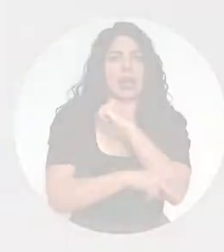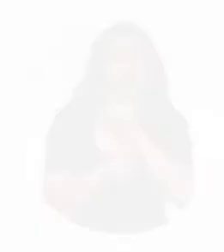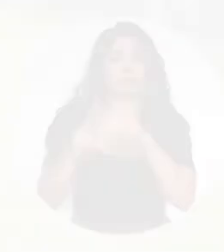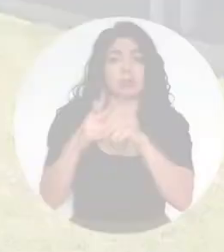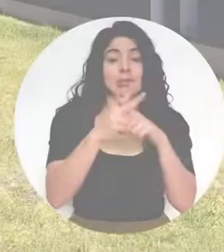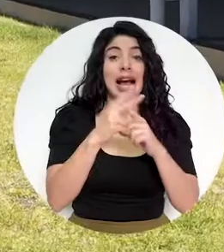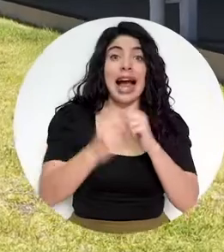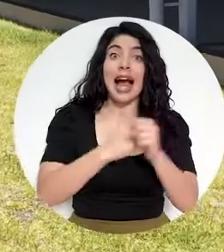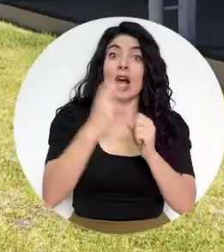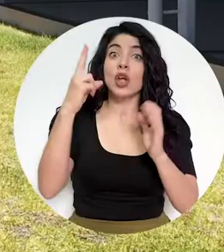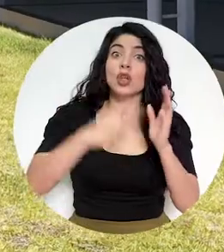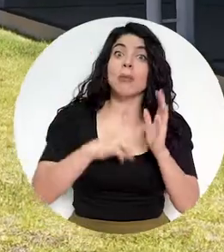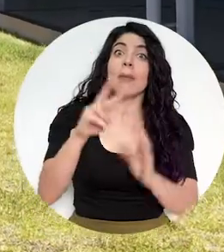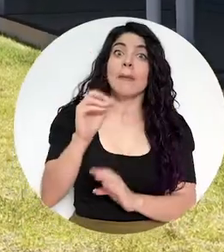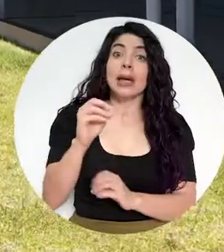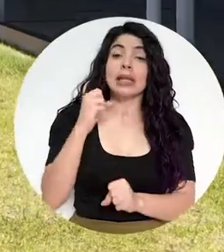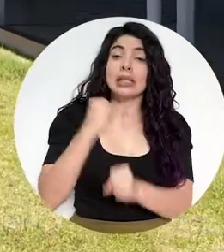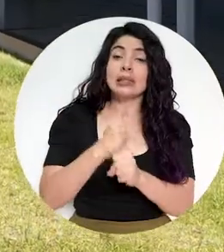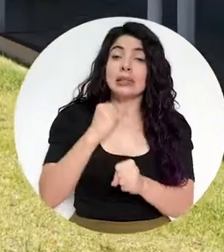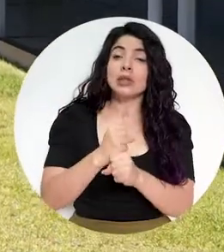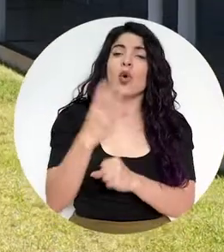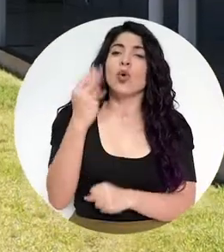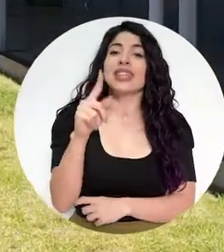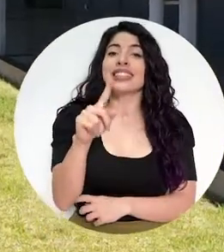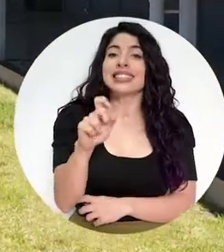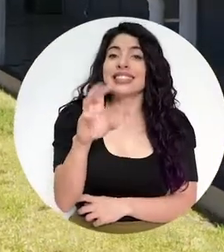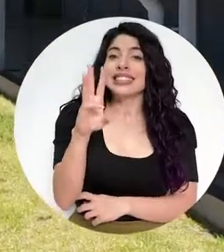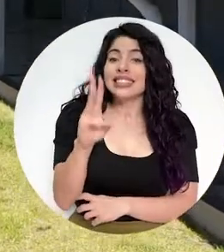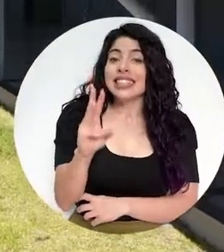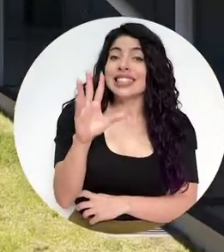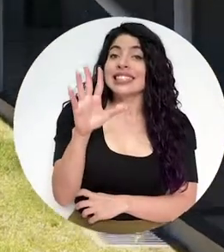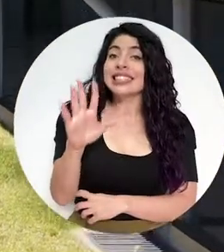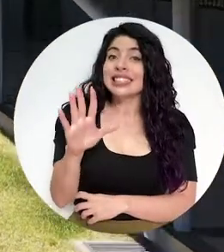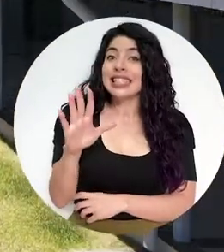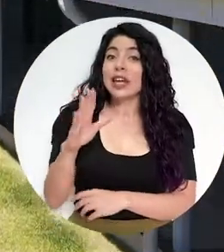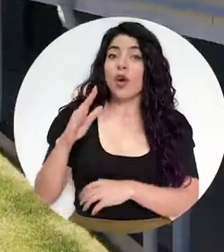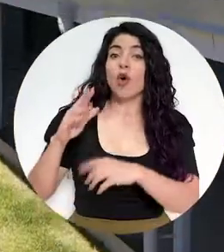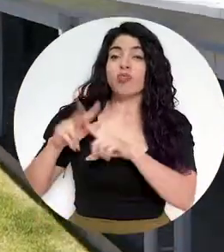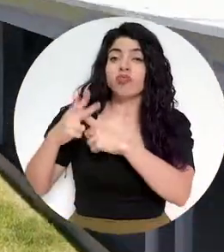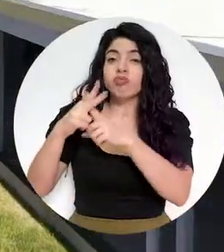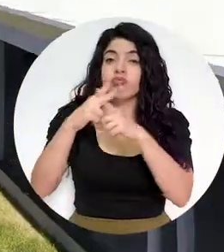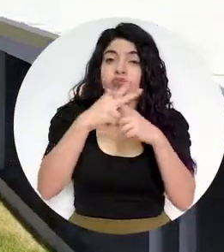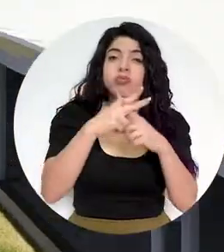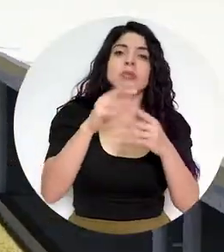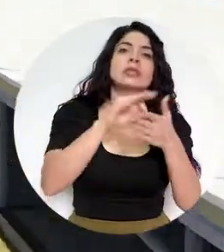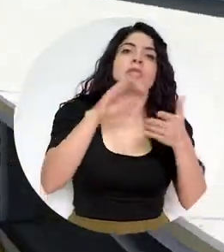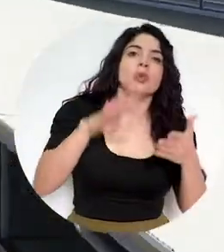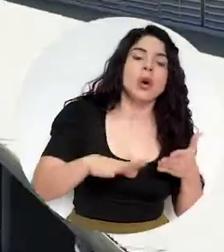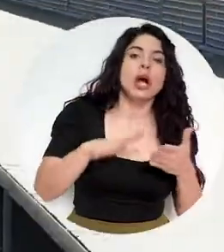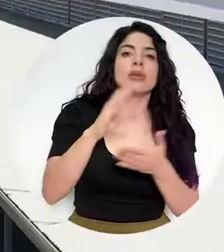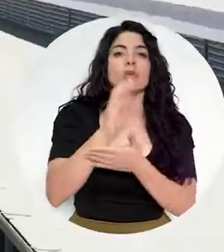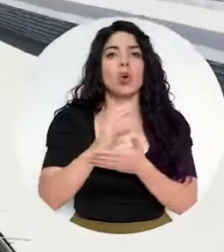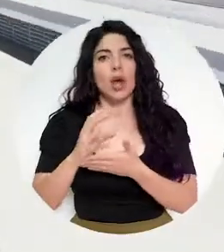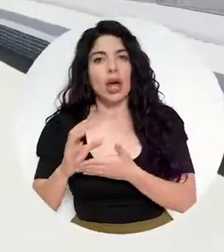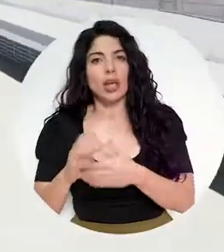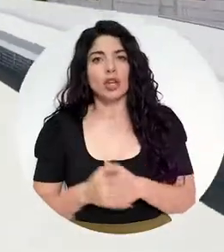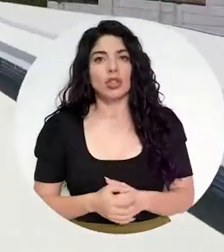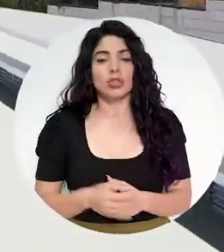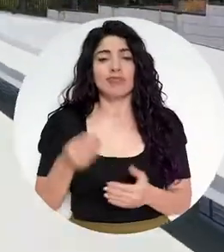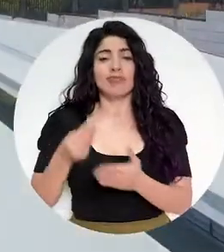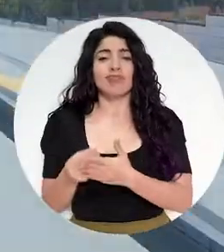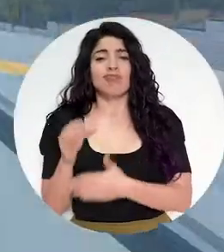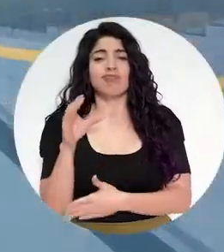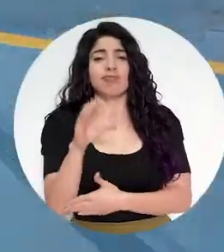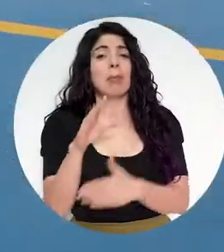país. Solo en el año 2020 trabajamos en 165 obras de escuelas, de